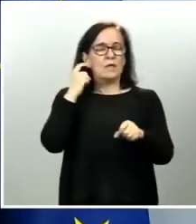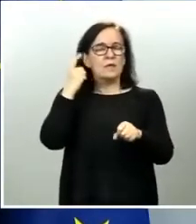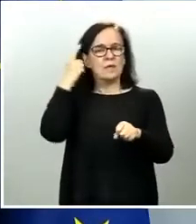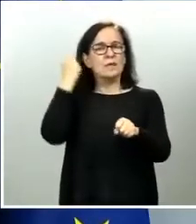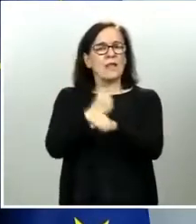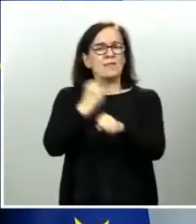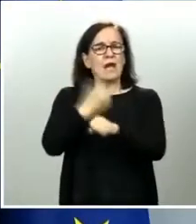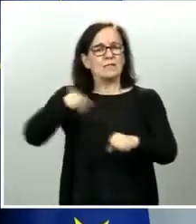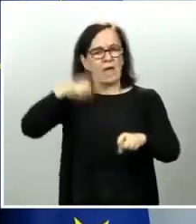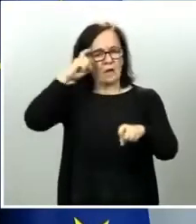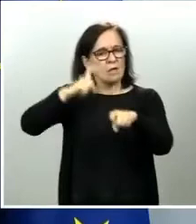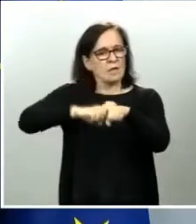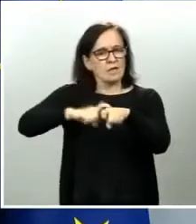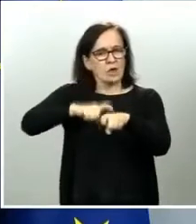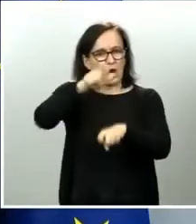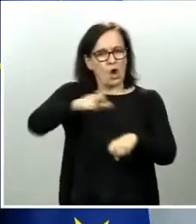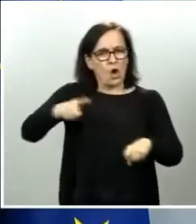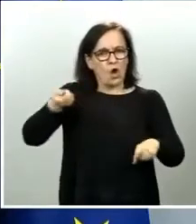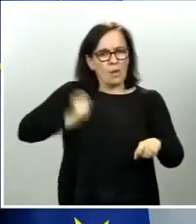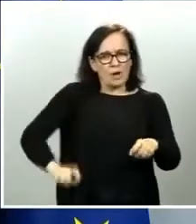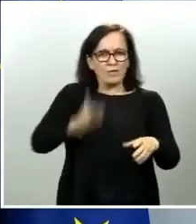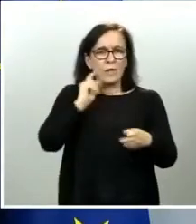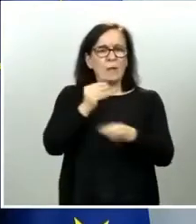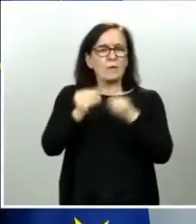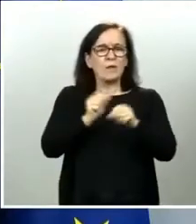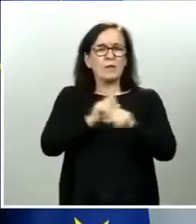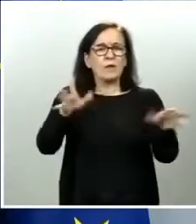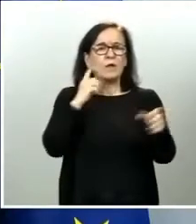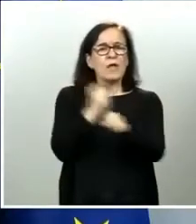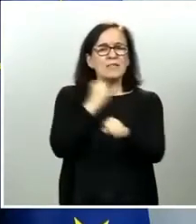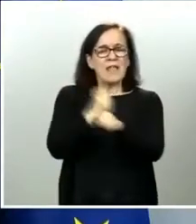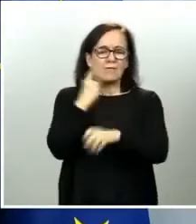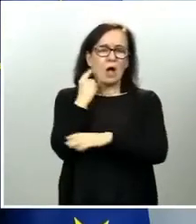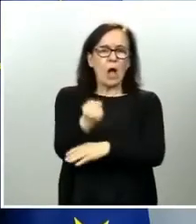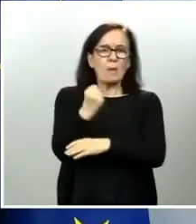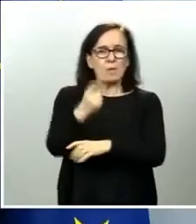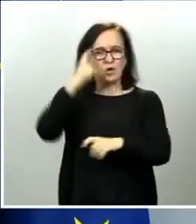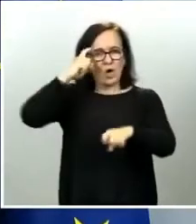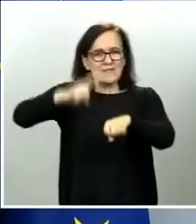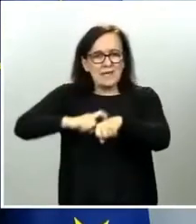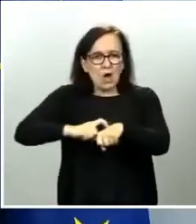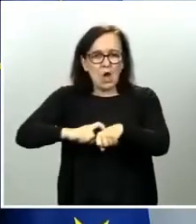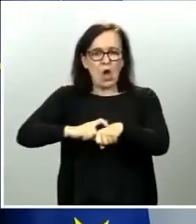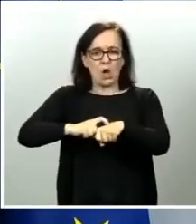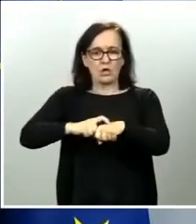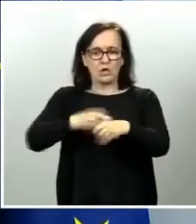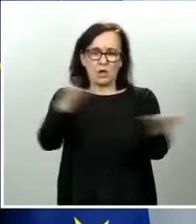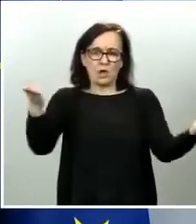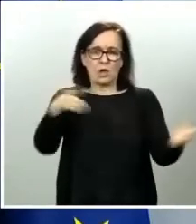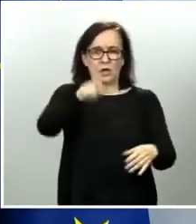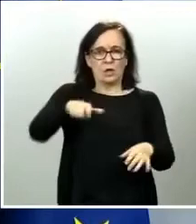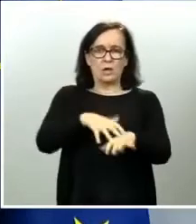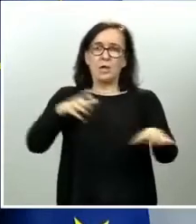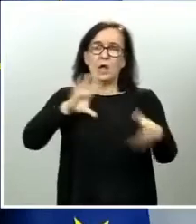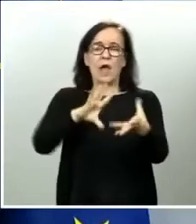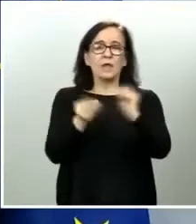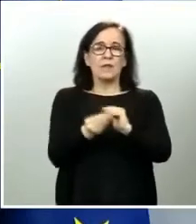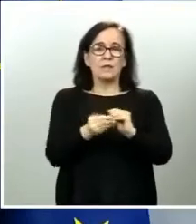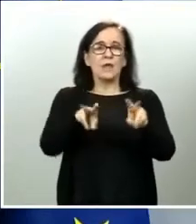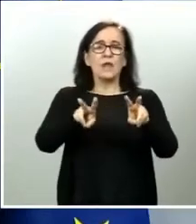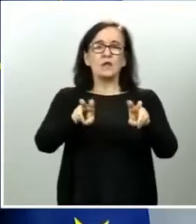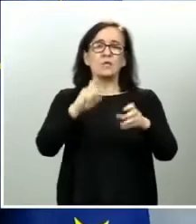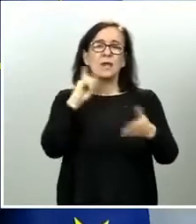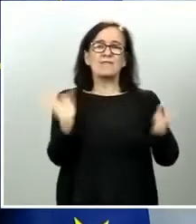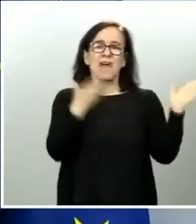en los últimos días, para lanzar una labor de apoyo psicológico a la población adaptada a las nuevas fases